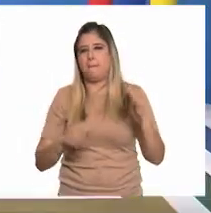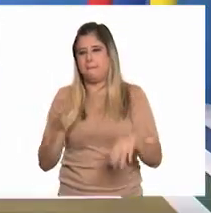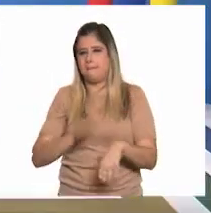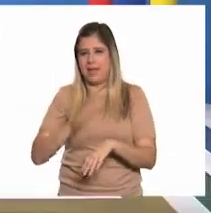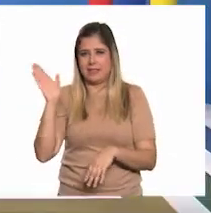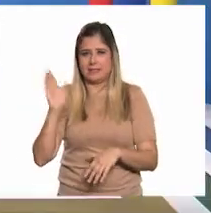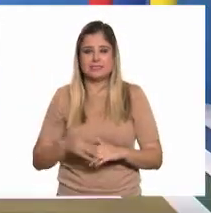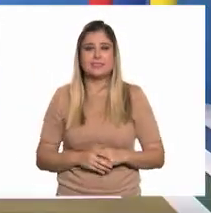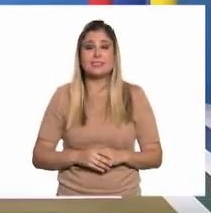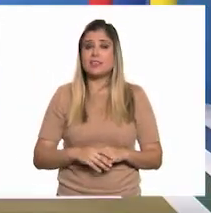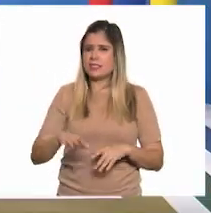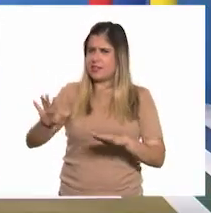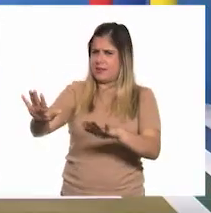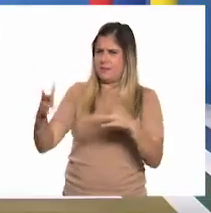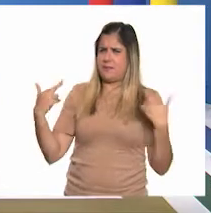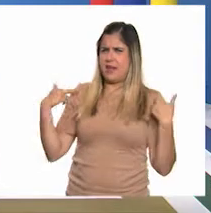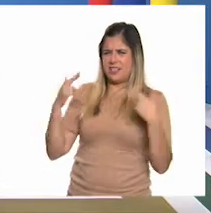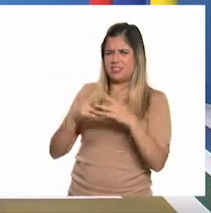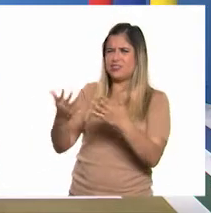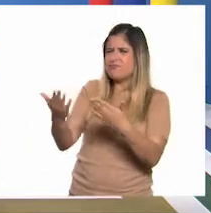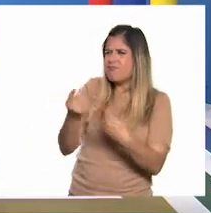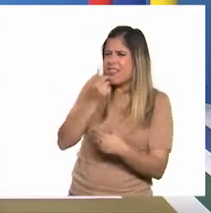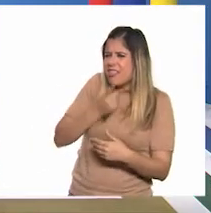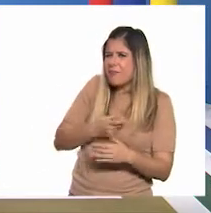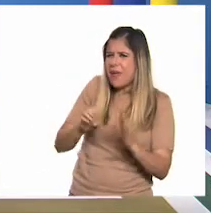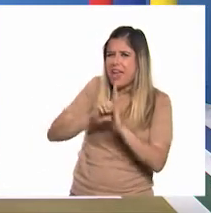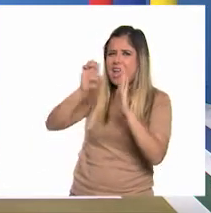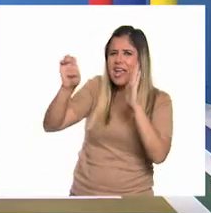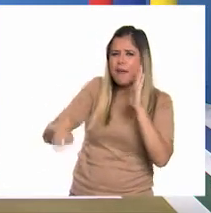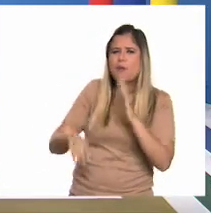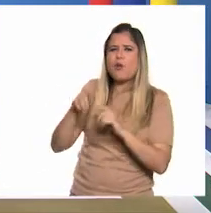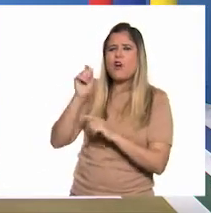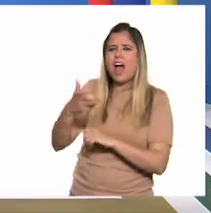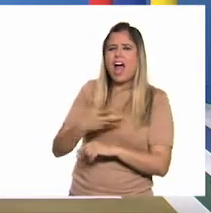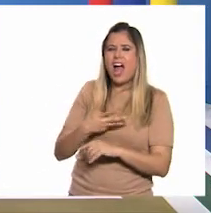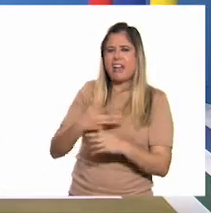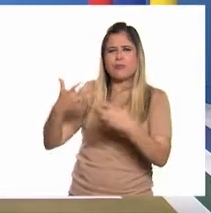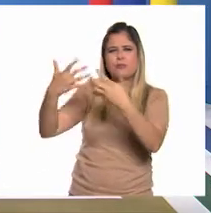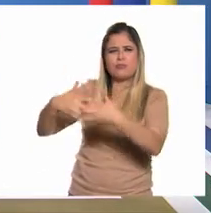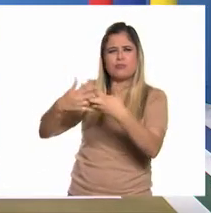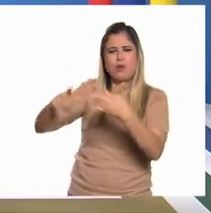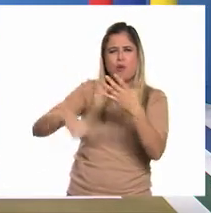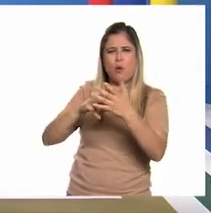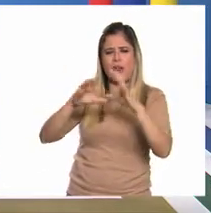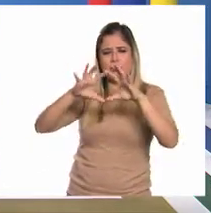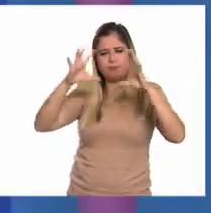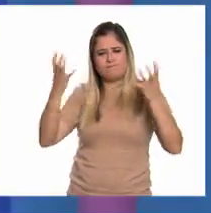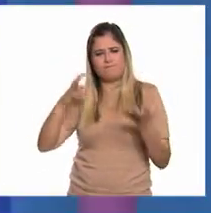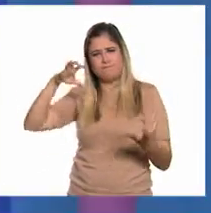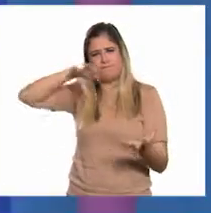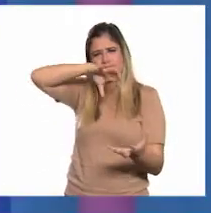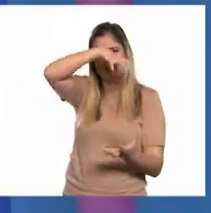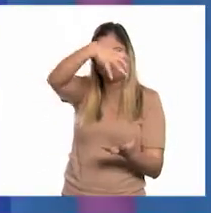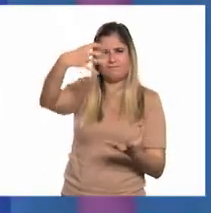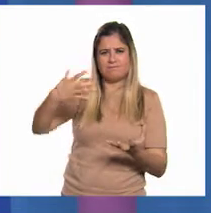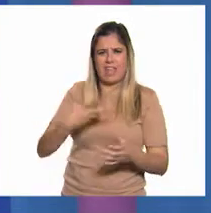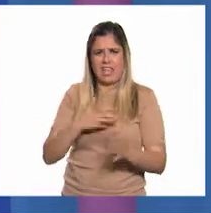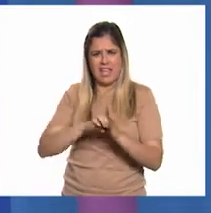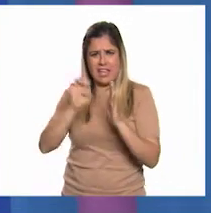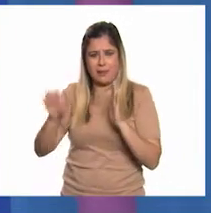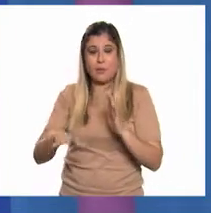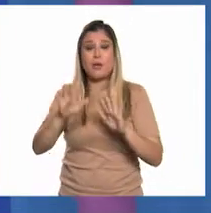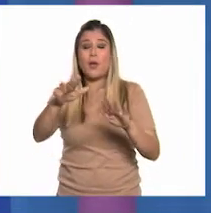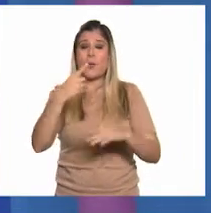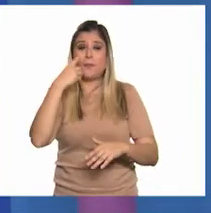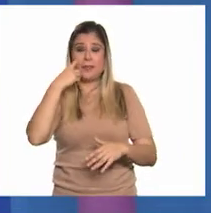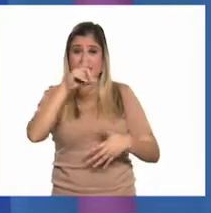Pero bueno, profesor, ¿nos podría dar un ejemplo de parques industriales en algunos de los continentes? Claro que sí, Larisa. En